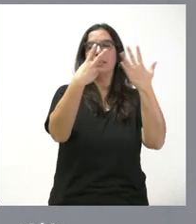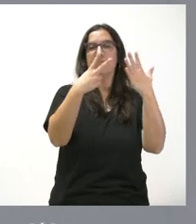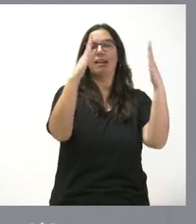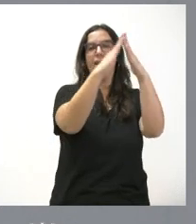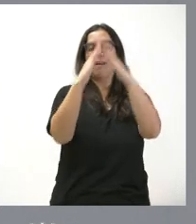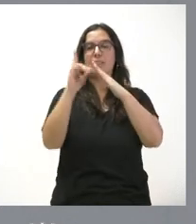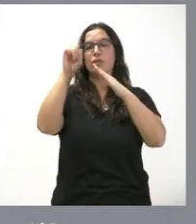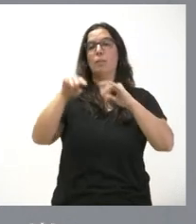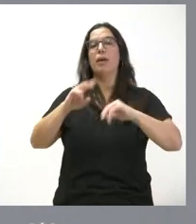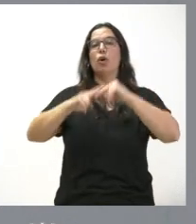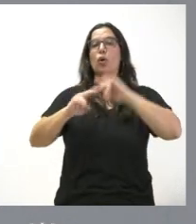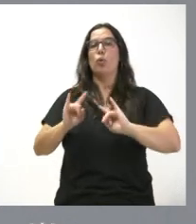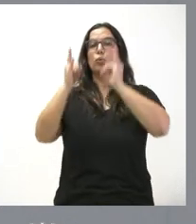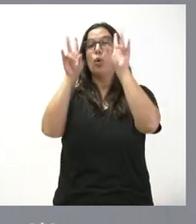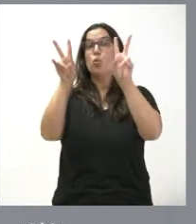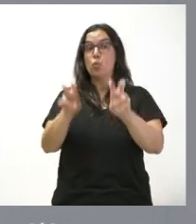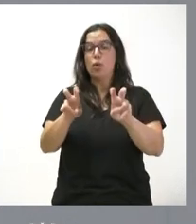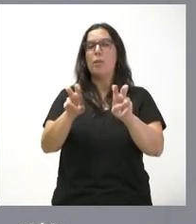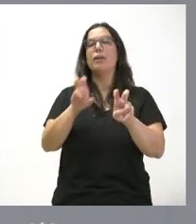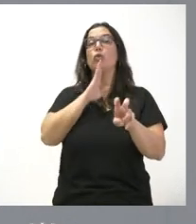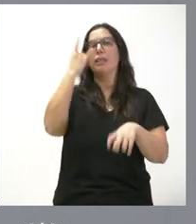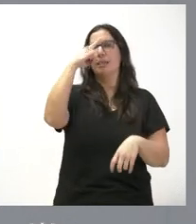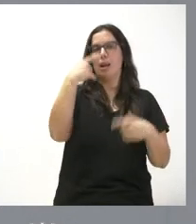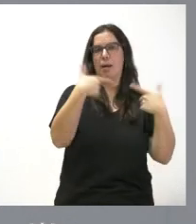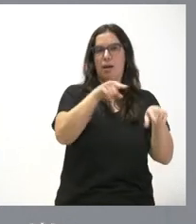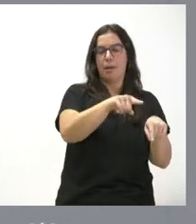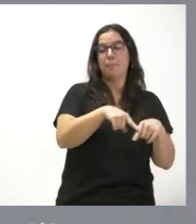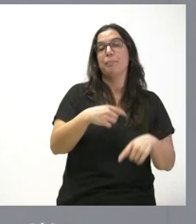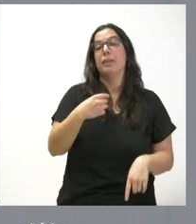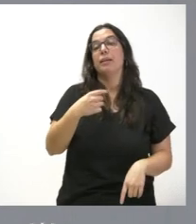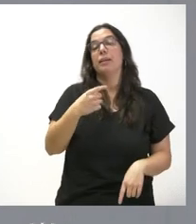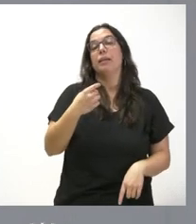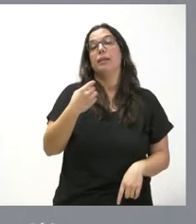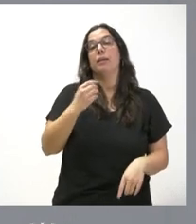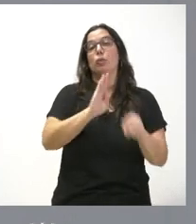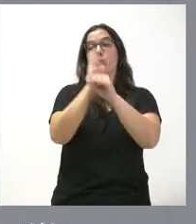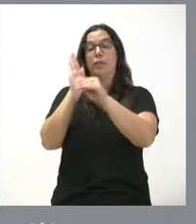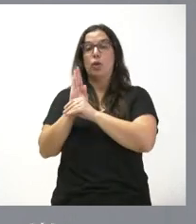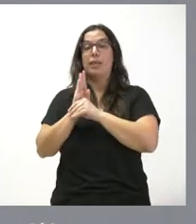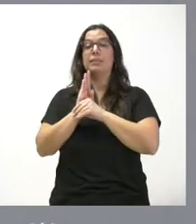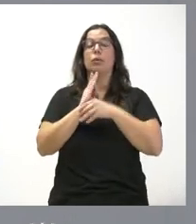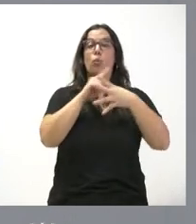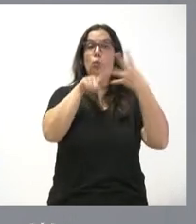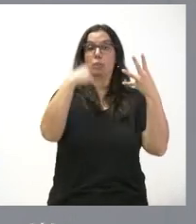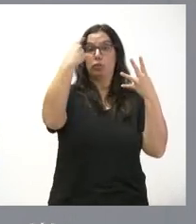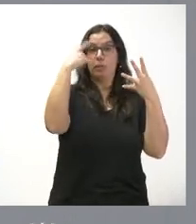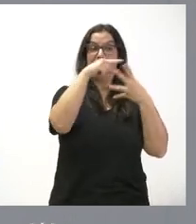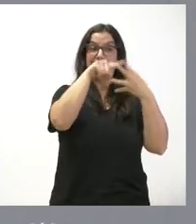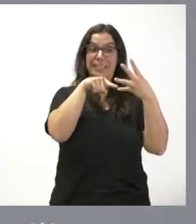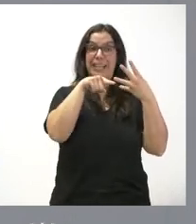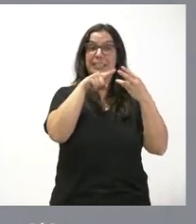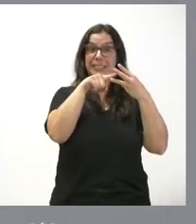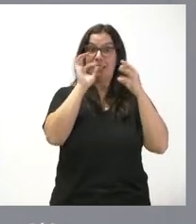construcción de 103 nuevas en Salamanca. Tres de las cuatro subvenciones en Salamanca van destinadas para la rehabilitación de obras